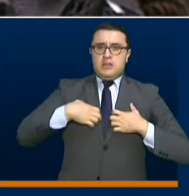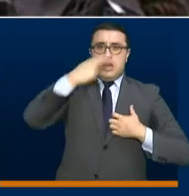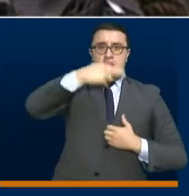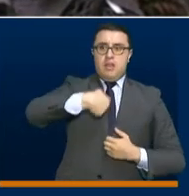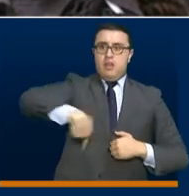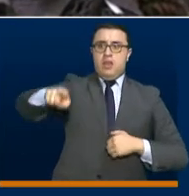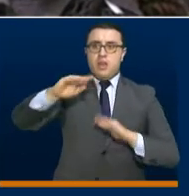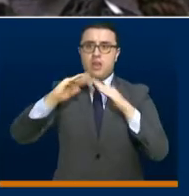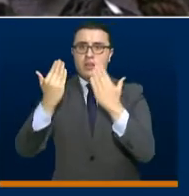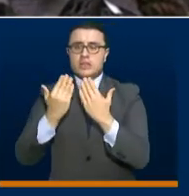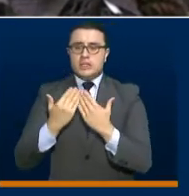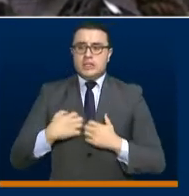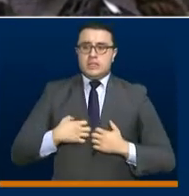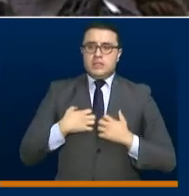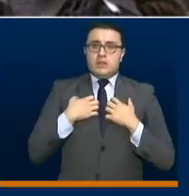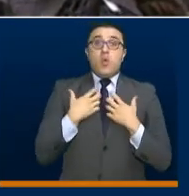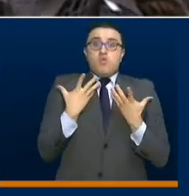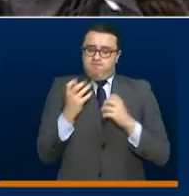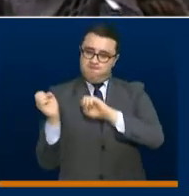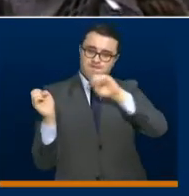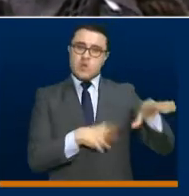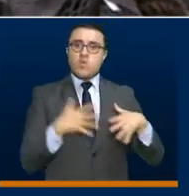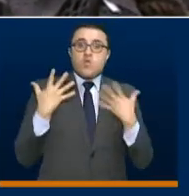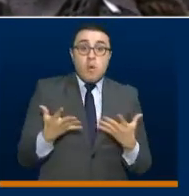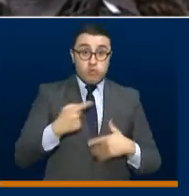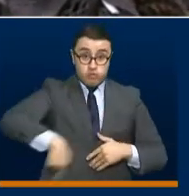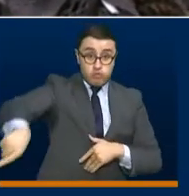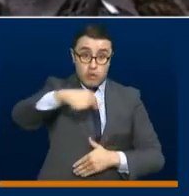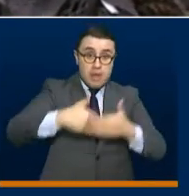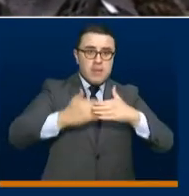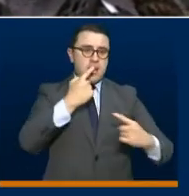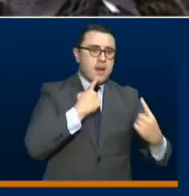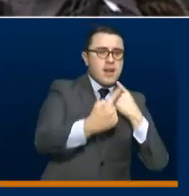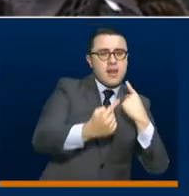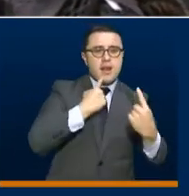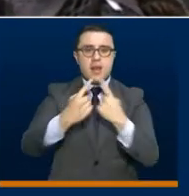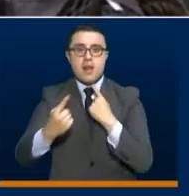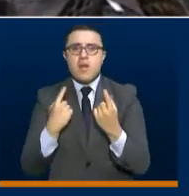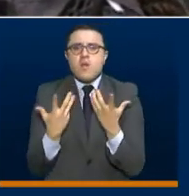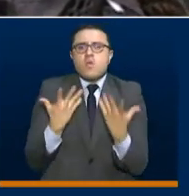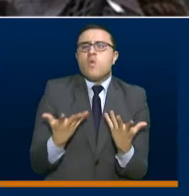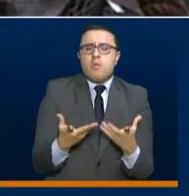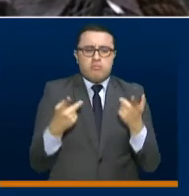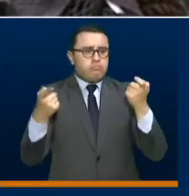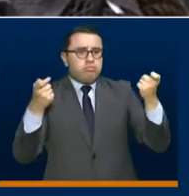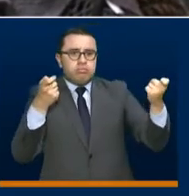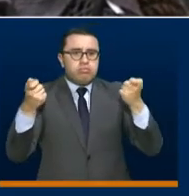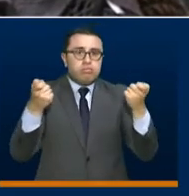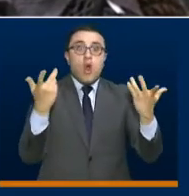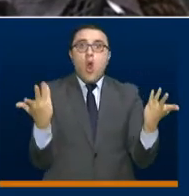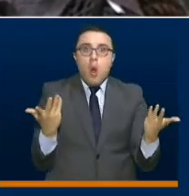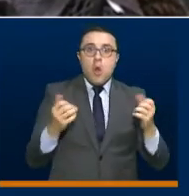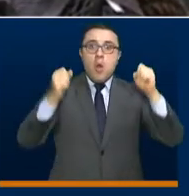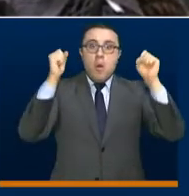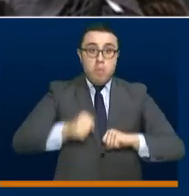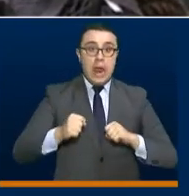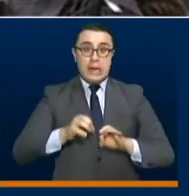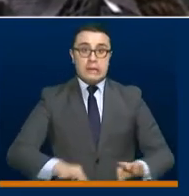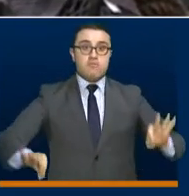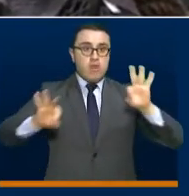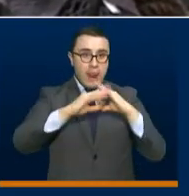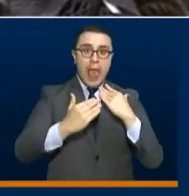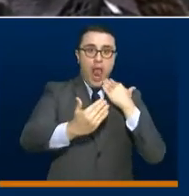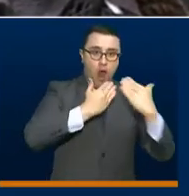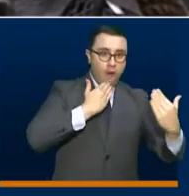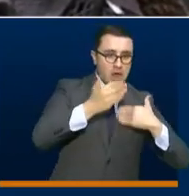conversaciones que ustedes han tenido con ellos para iniciar esta fase, ¿cómo la han ido manejando? ¿Cómo han ido construyendo, sobre todo, la